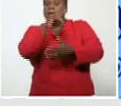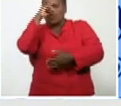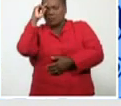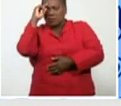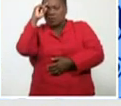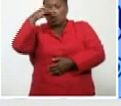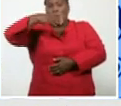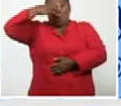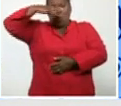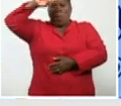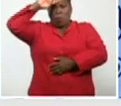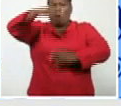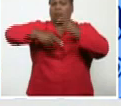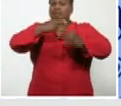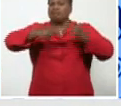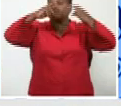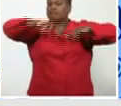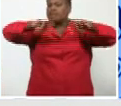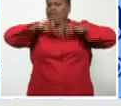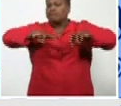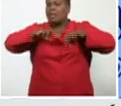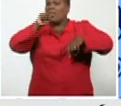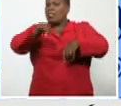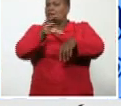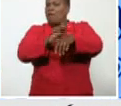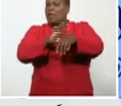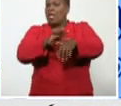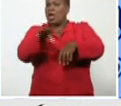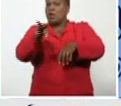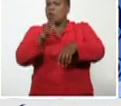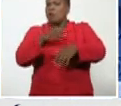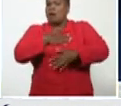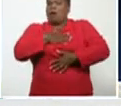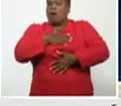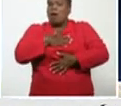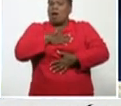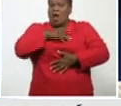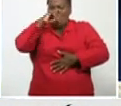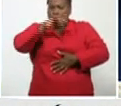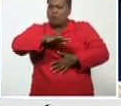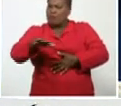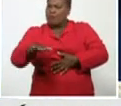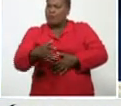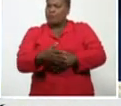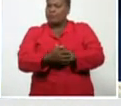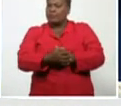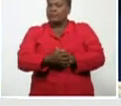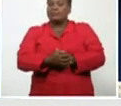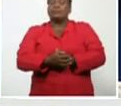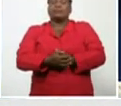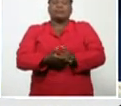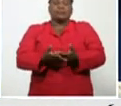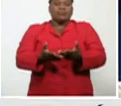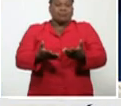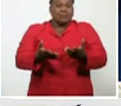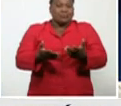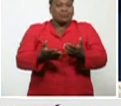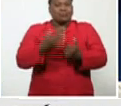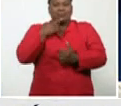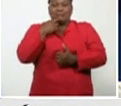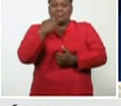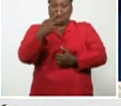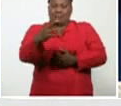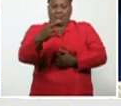realizando investigaciones, sobre ese síndrome respiratorio. Bueno, en el, hay una